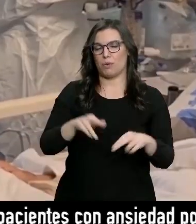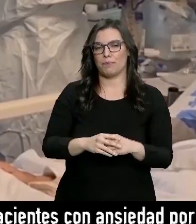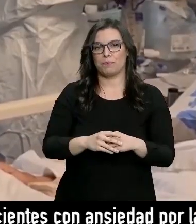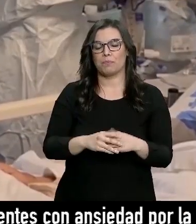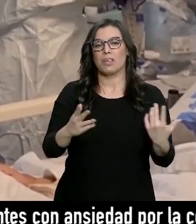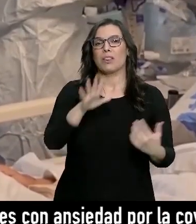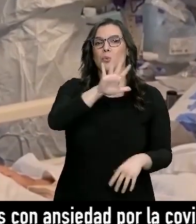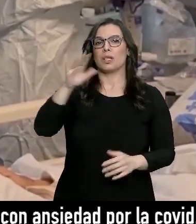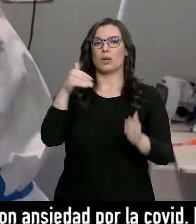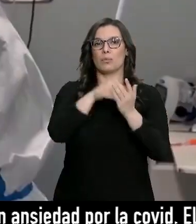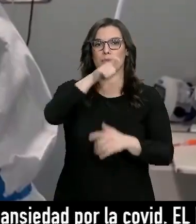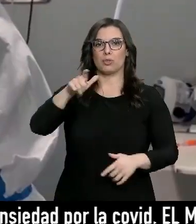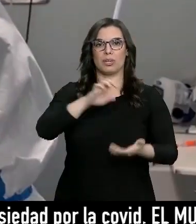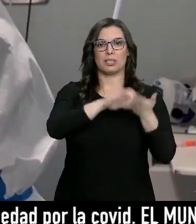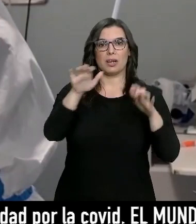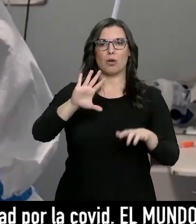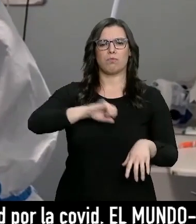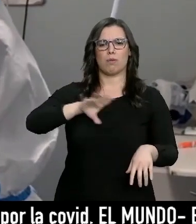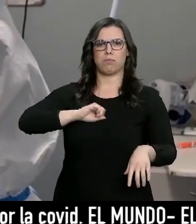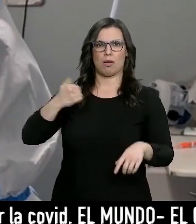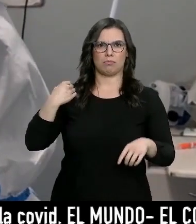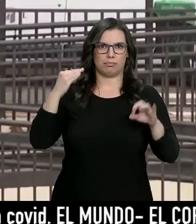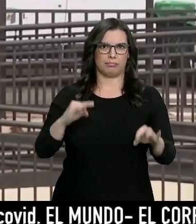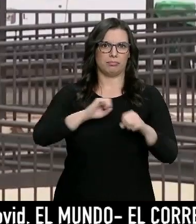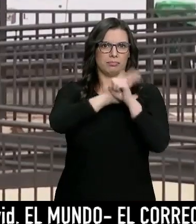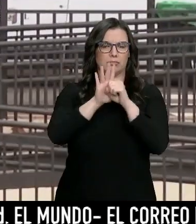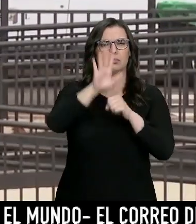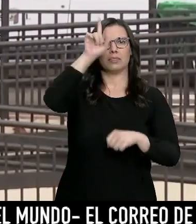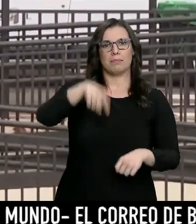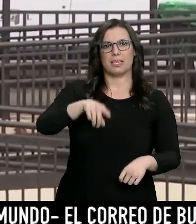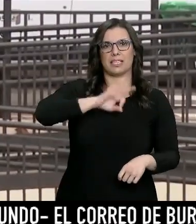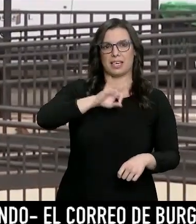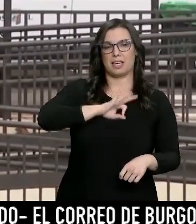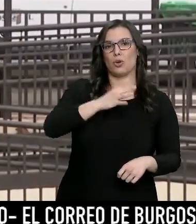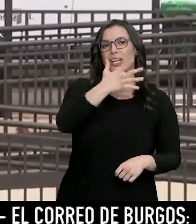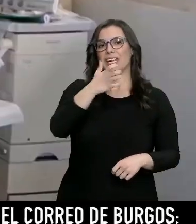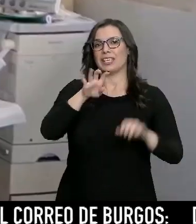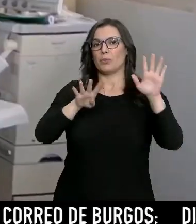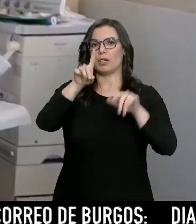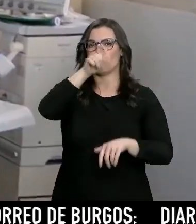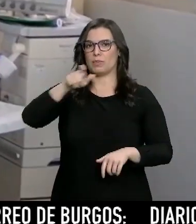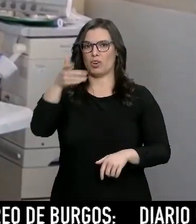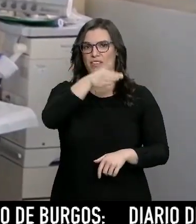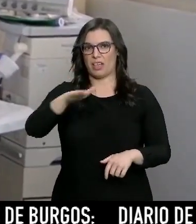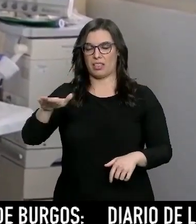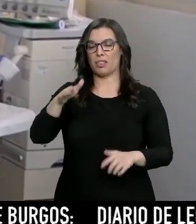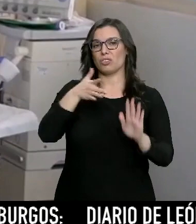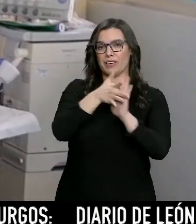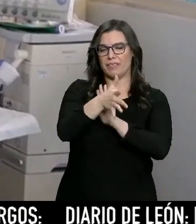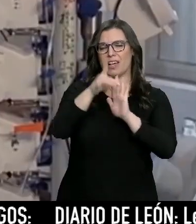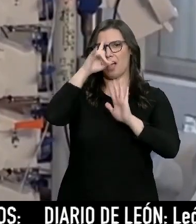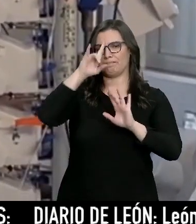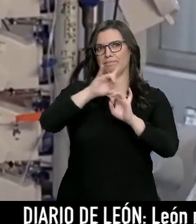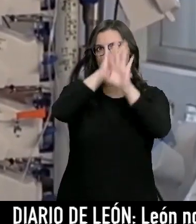Más de 55.000 castellanos y leoneses se contagiaron de COVID el mes pasado y 591 personas han fallecido, lo que da una idea